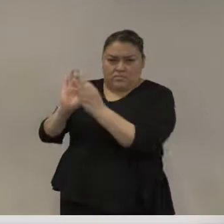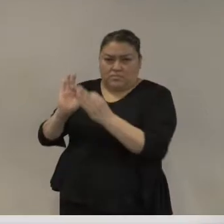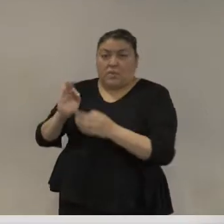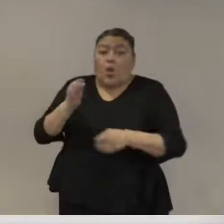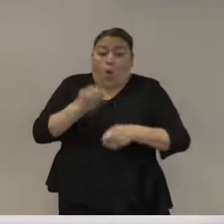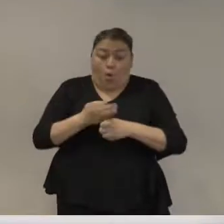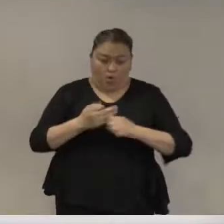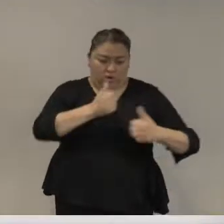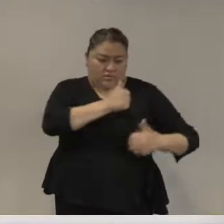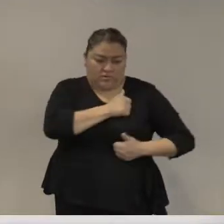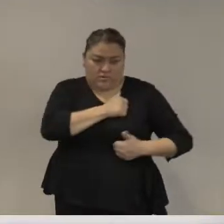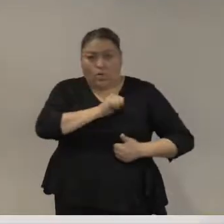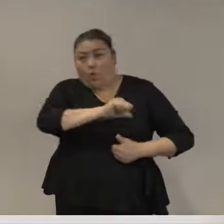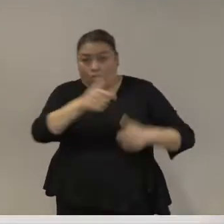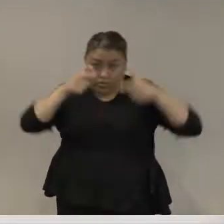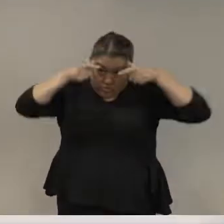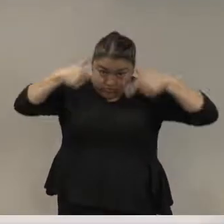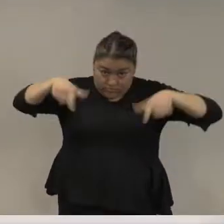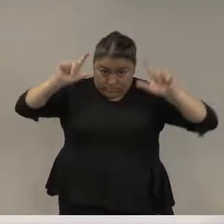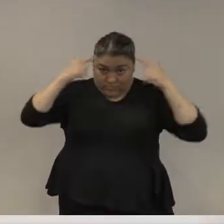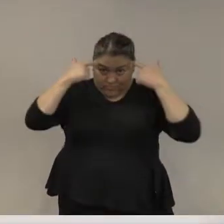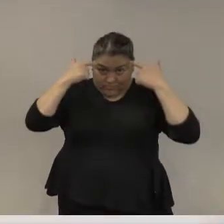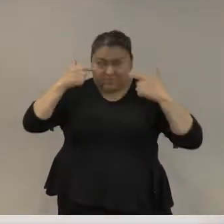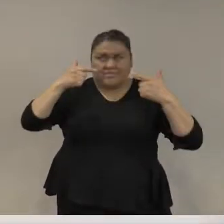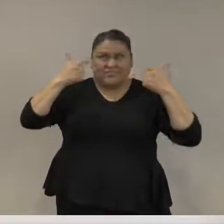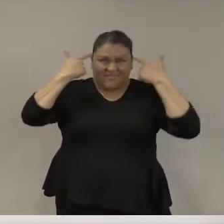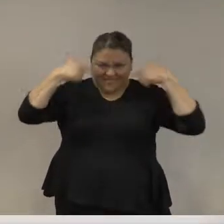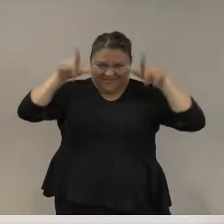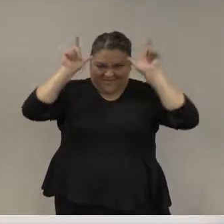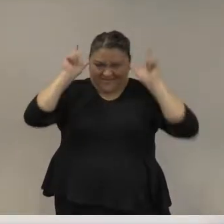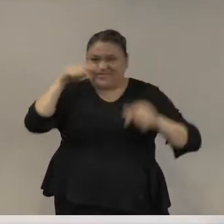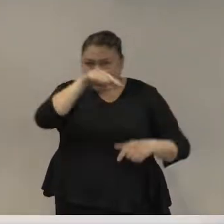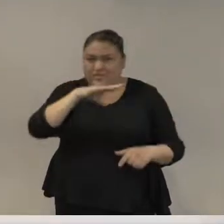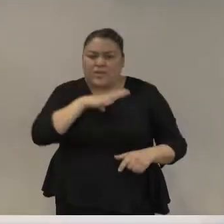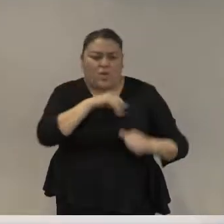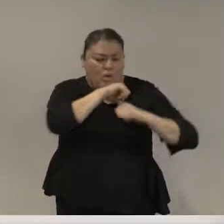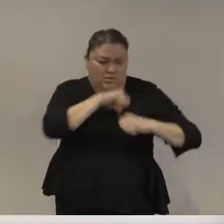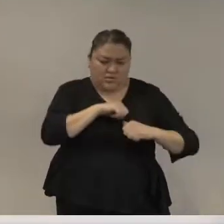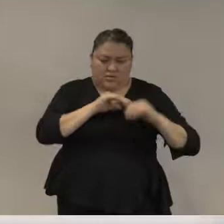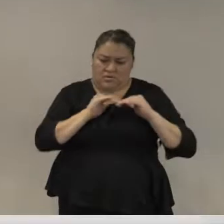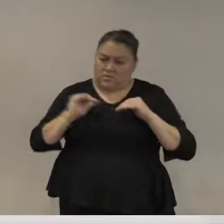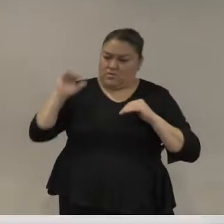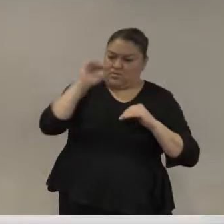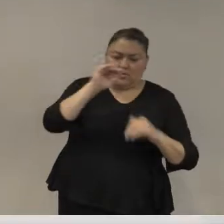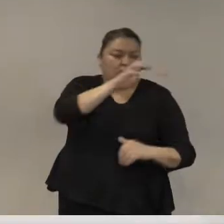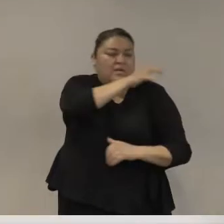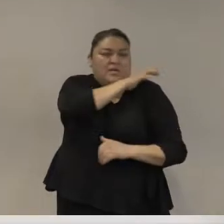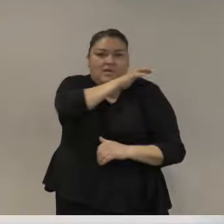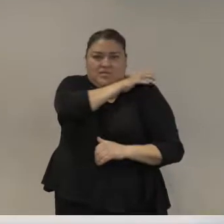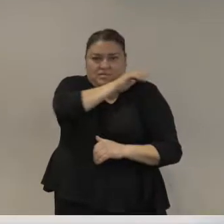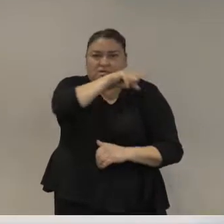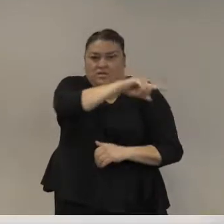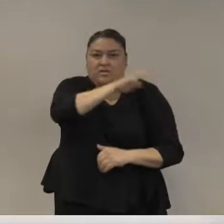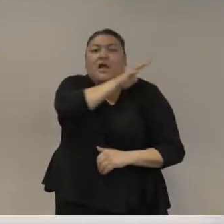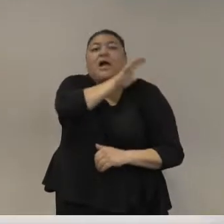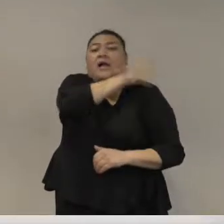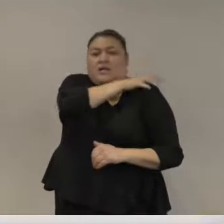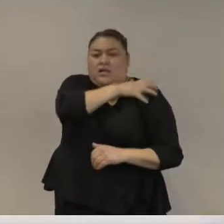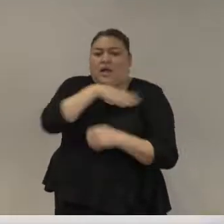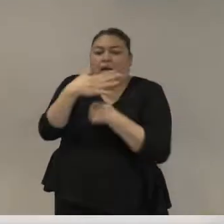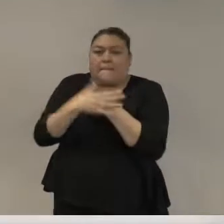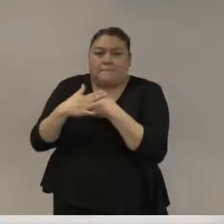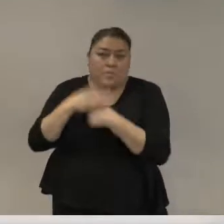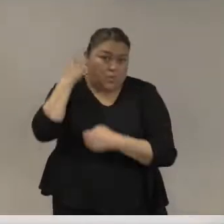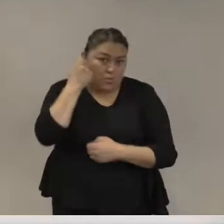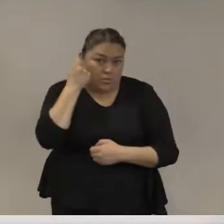seguirán siendo soldados y marinos de verdad estarán bajo mando de un general del ejército quien jubilará pronto pero sigue